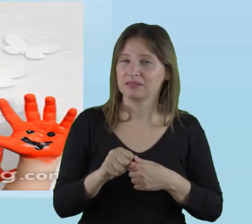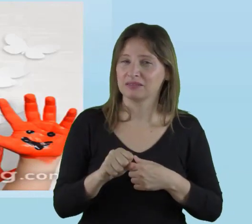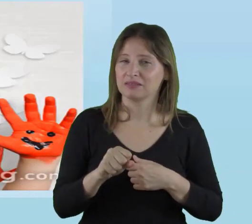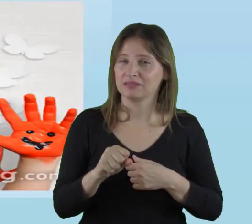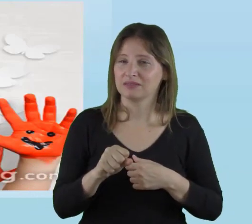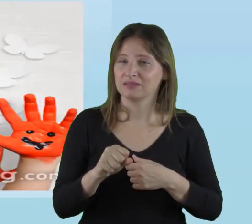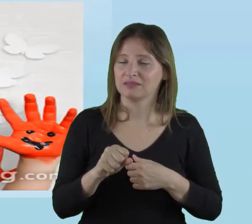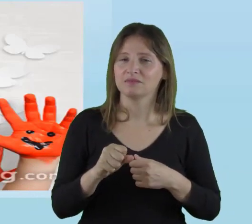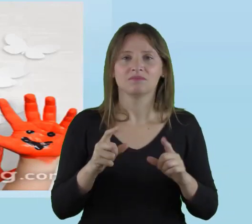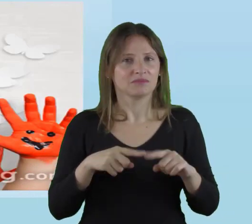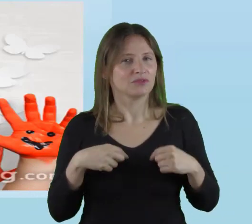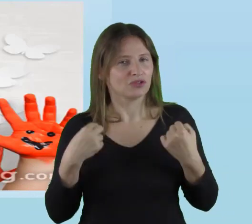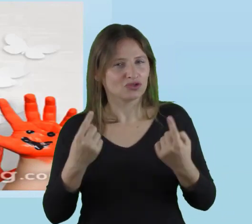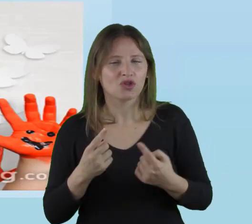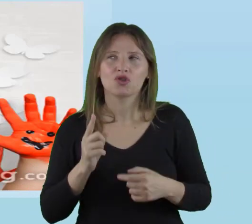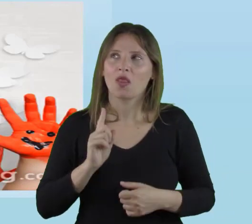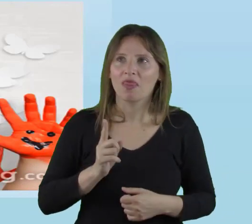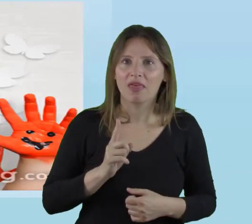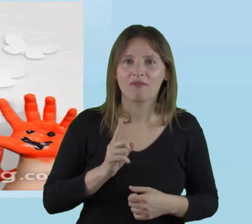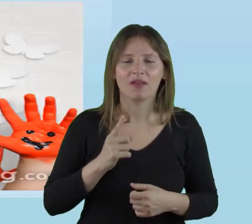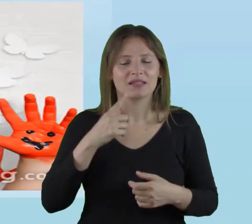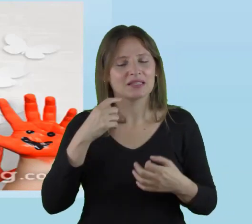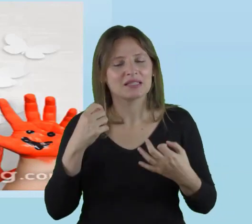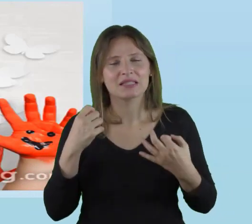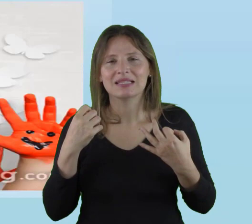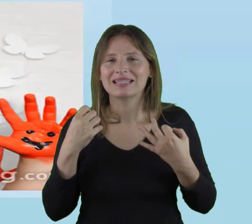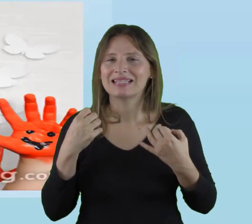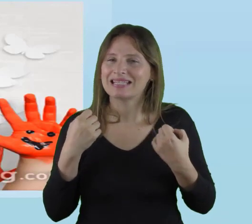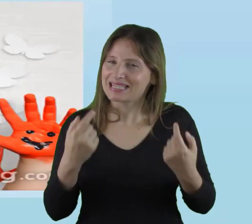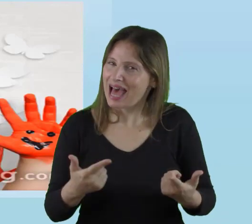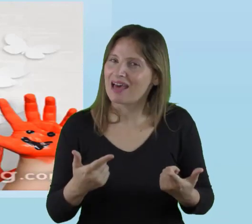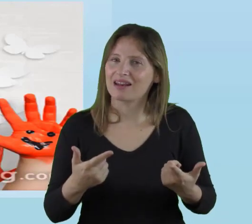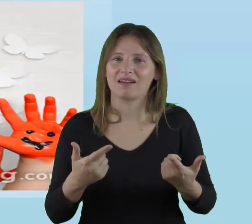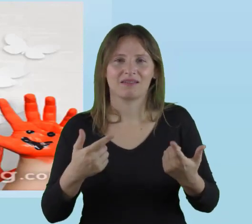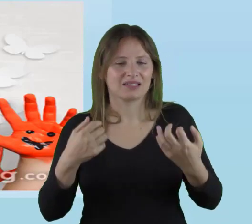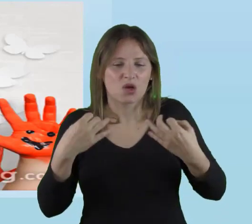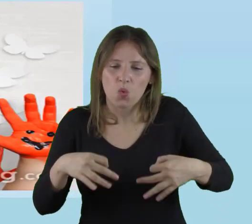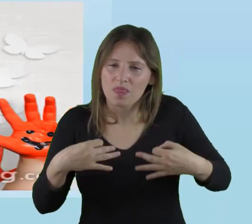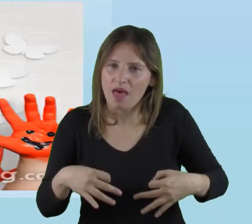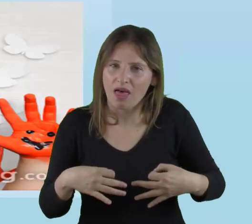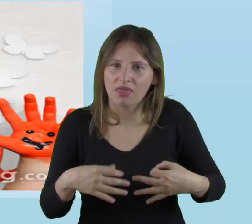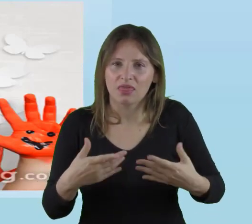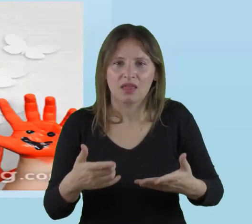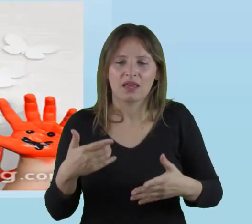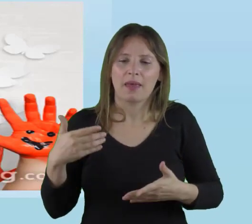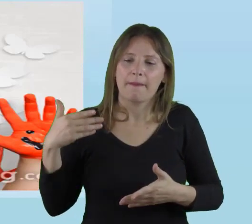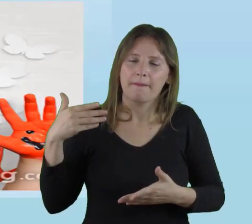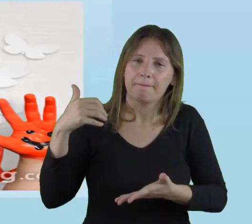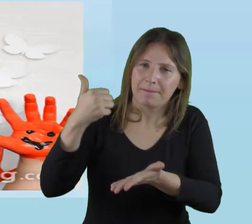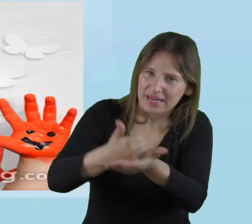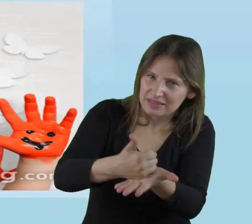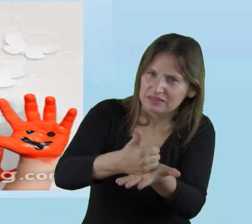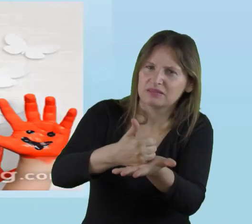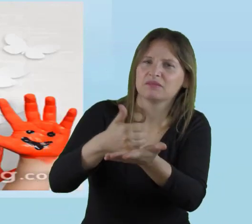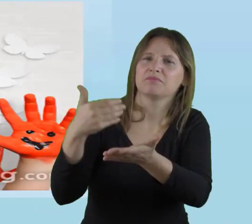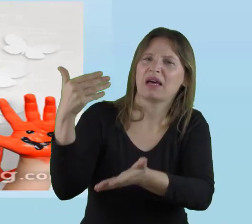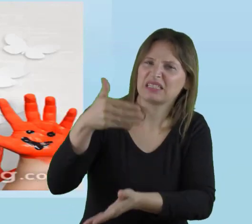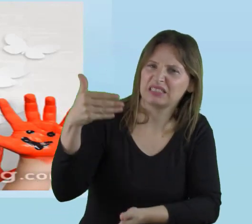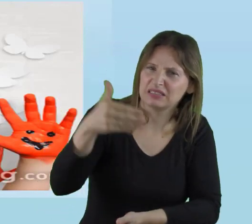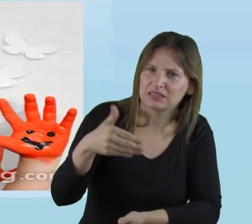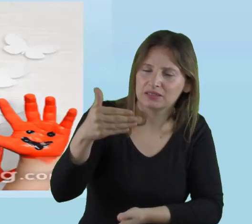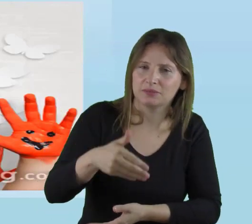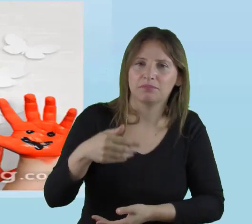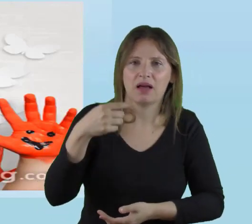quedar ahí. Tenemos que asegurar que esta presencia, que esta participación,